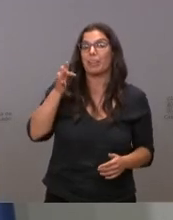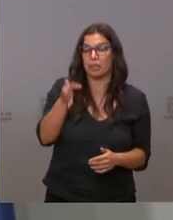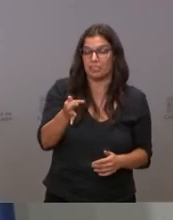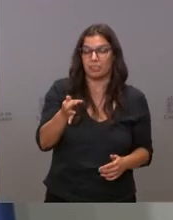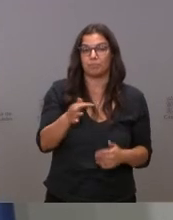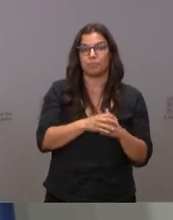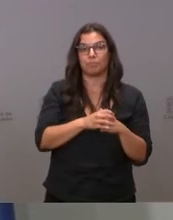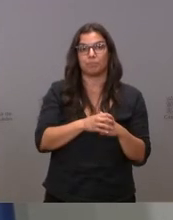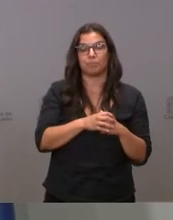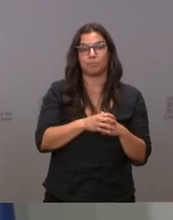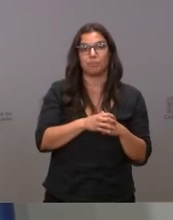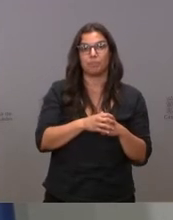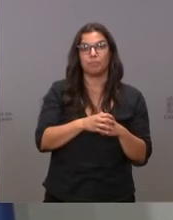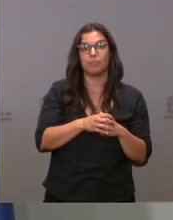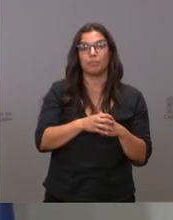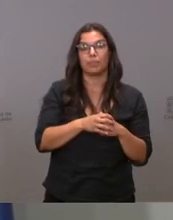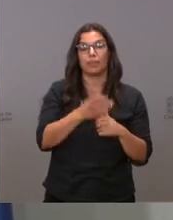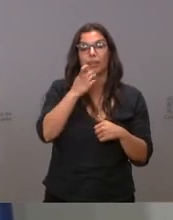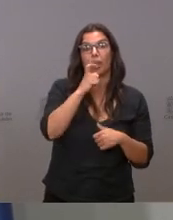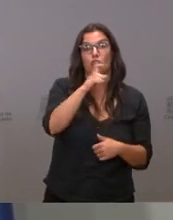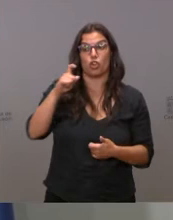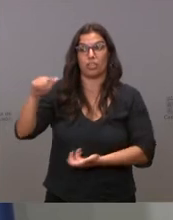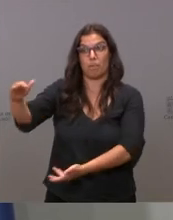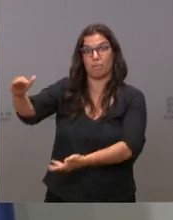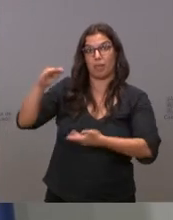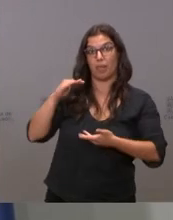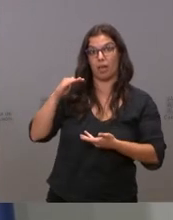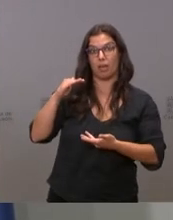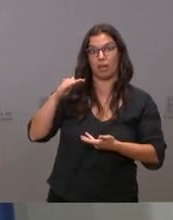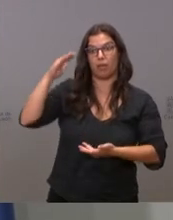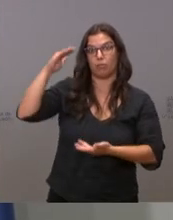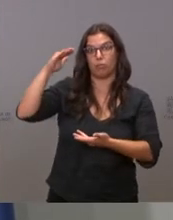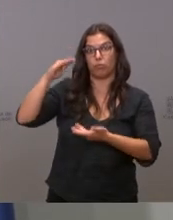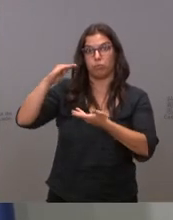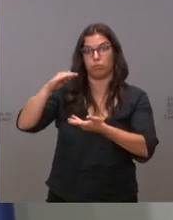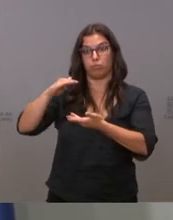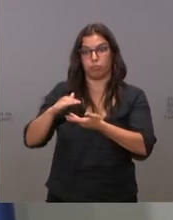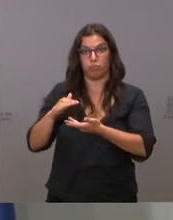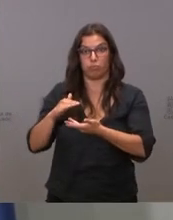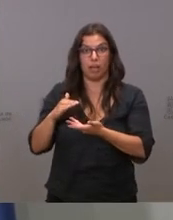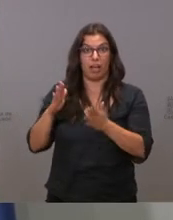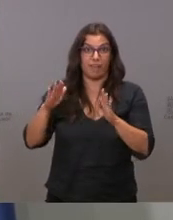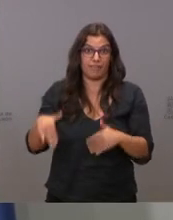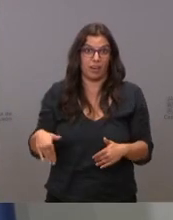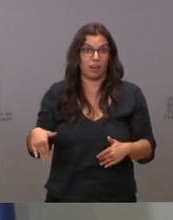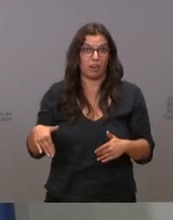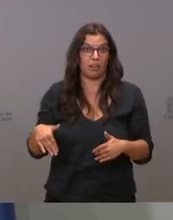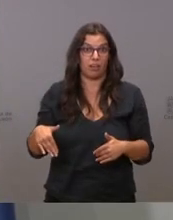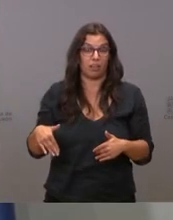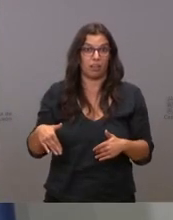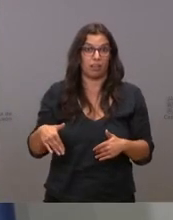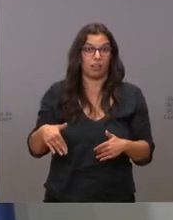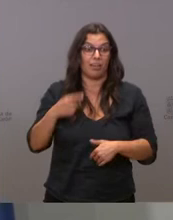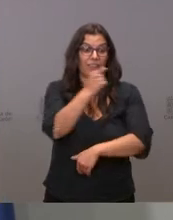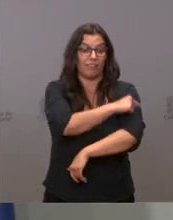el ritmo de vacunación, el ritmo de dosis que nos suministran cae a la tercera parte, el porcentaje de vacunas